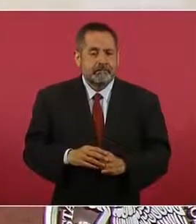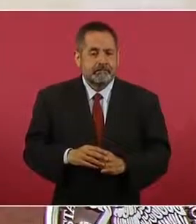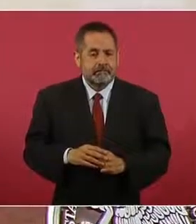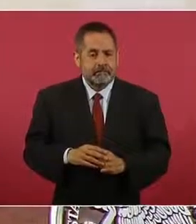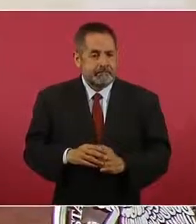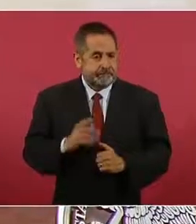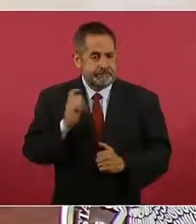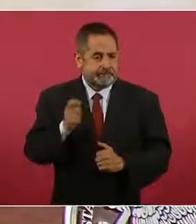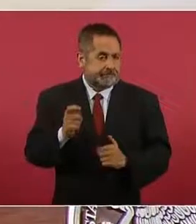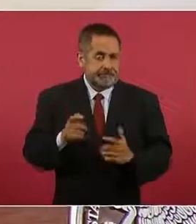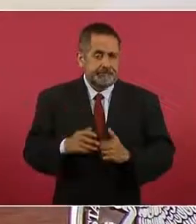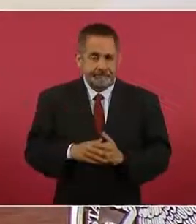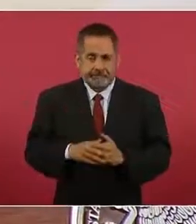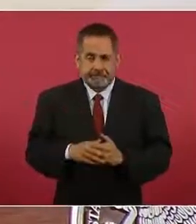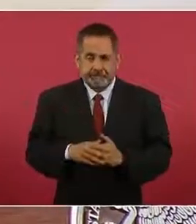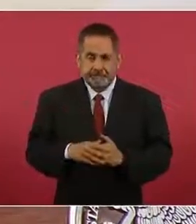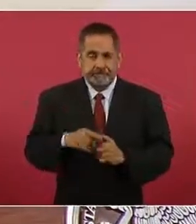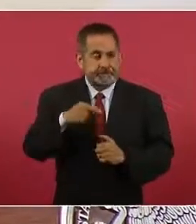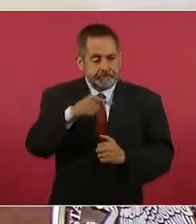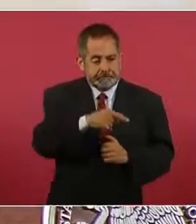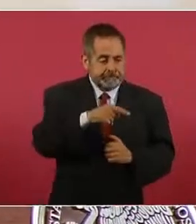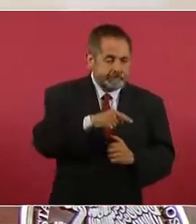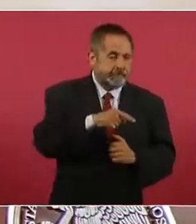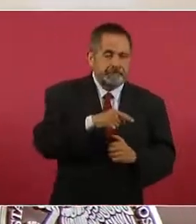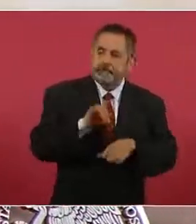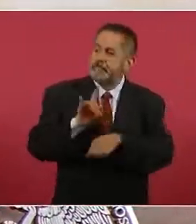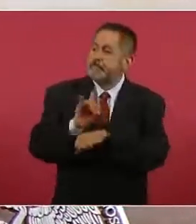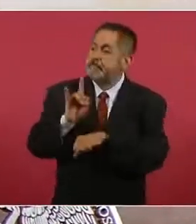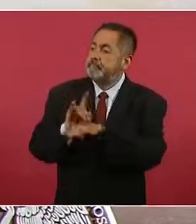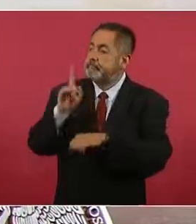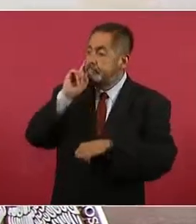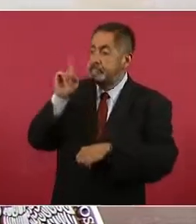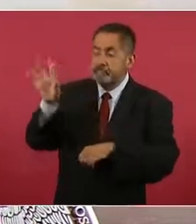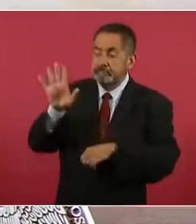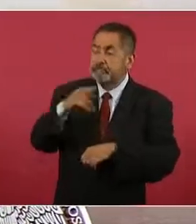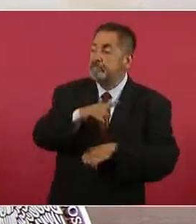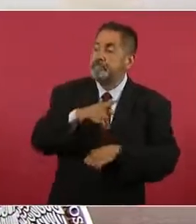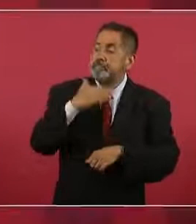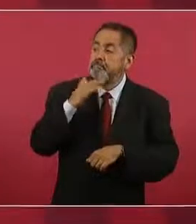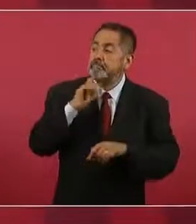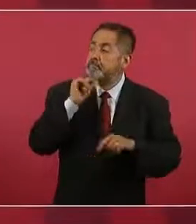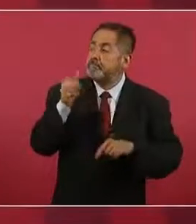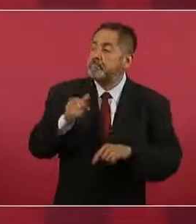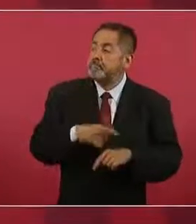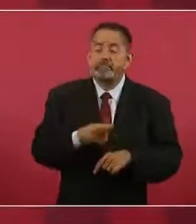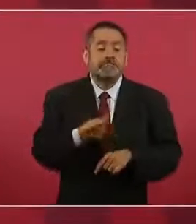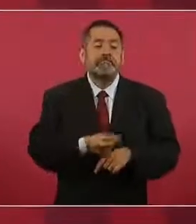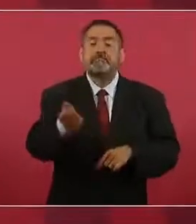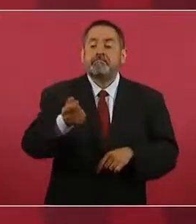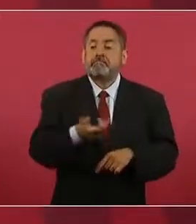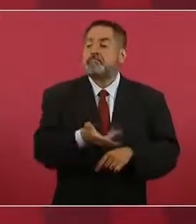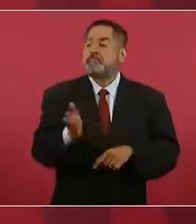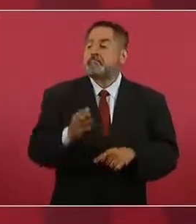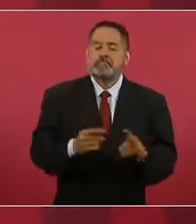Y ahí nos tenían entretenidos pensando que la corrupción